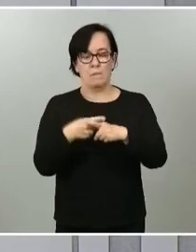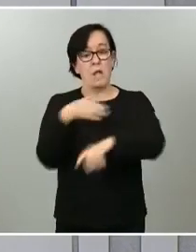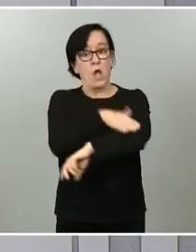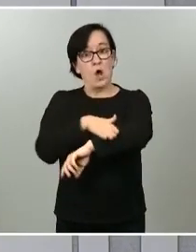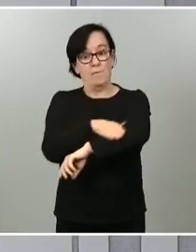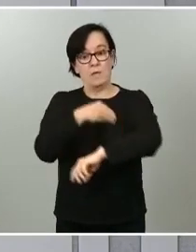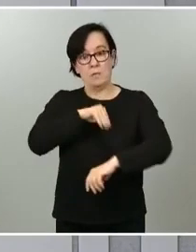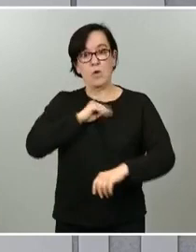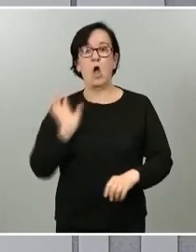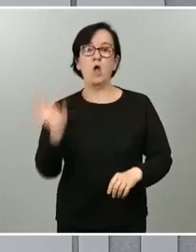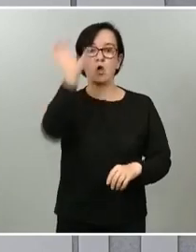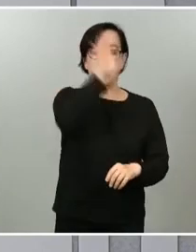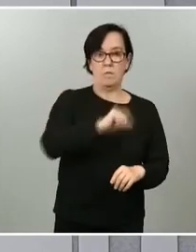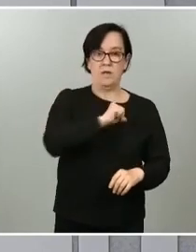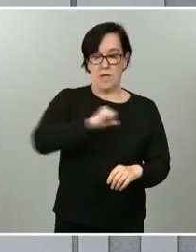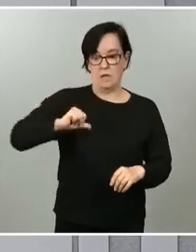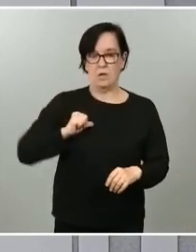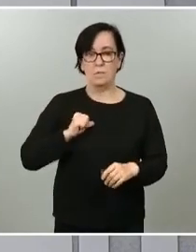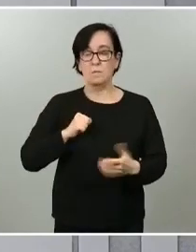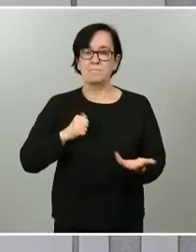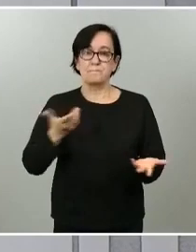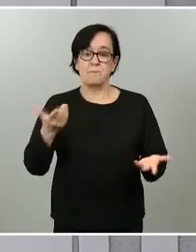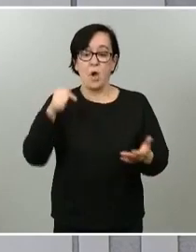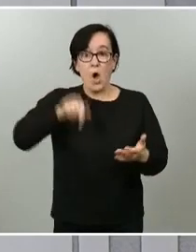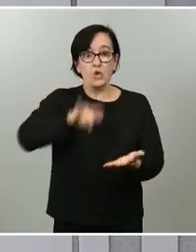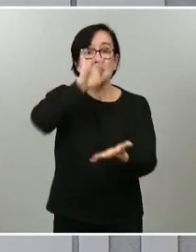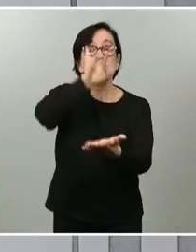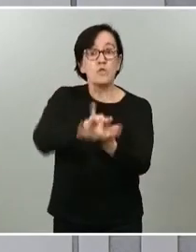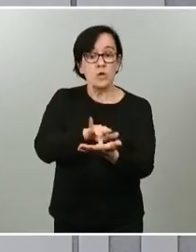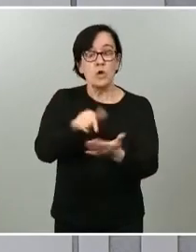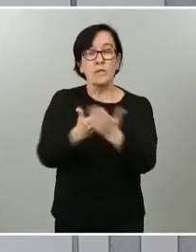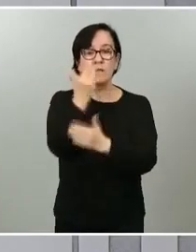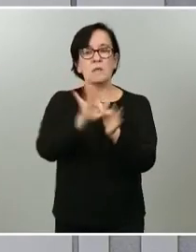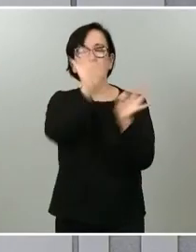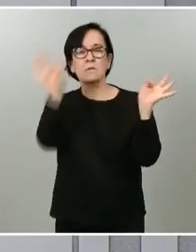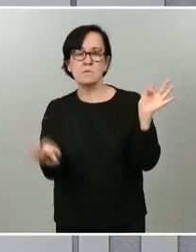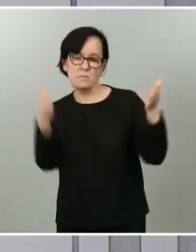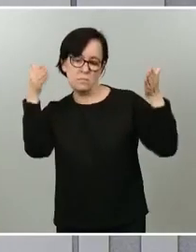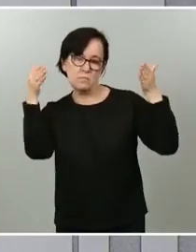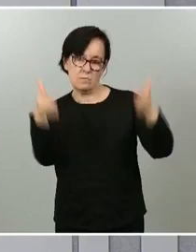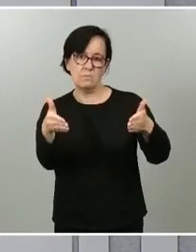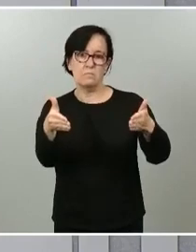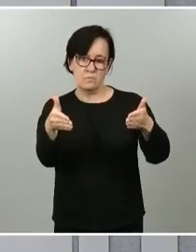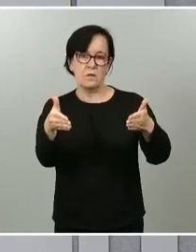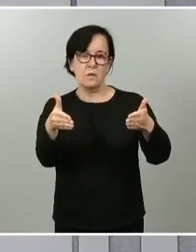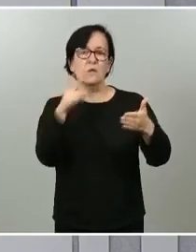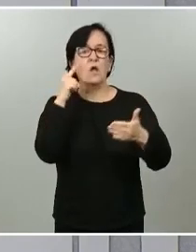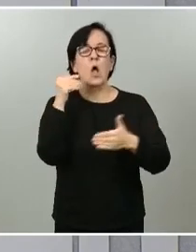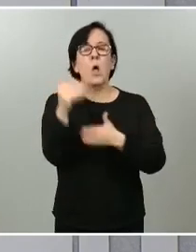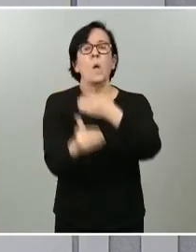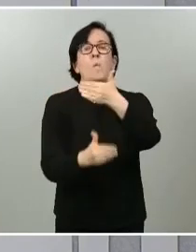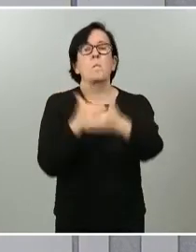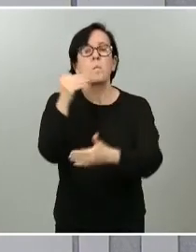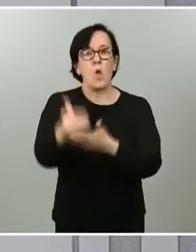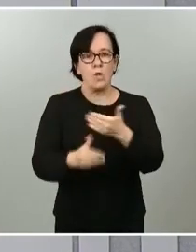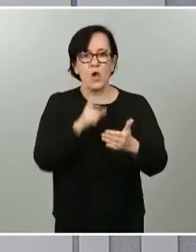comunidades autónomas. Pero, como imaginarán, en el día de hoy la jornada se ha centrado en gran medida en el proceso de desescalada